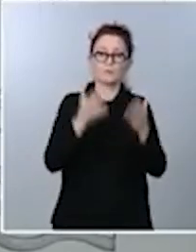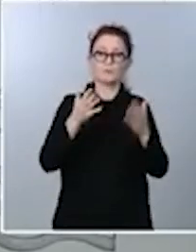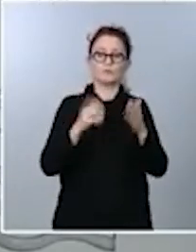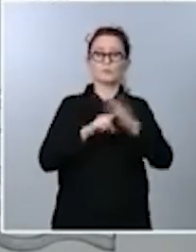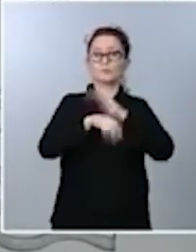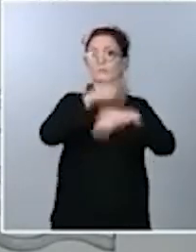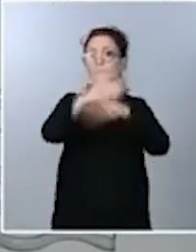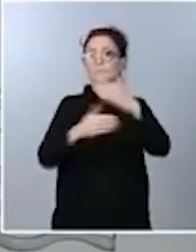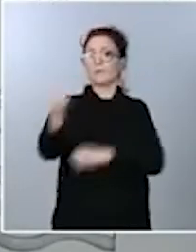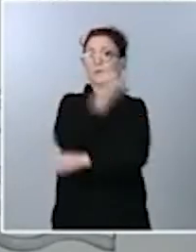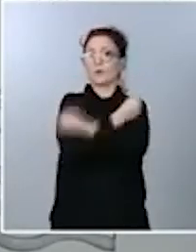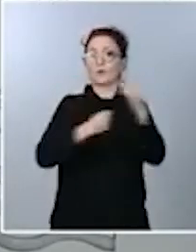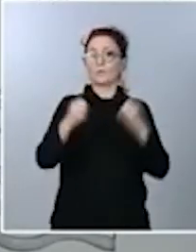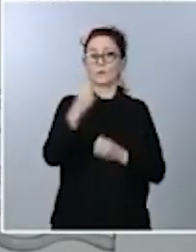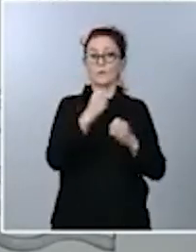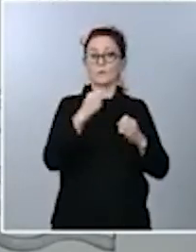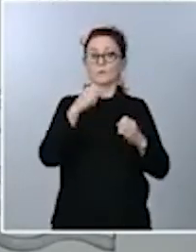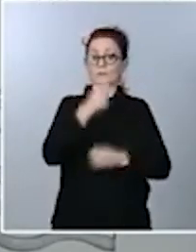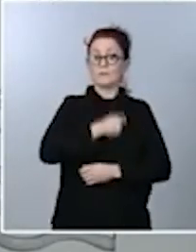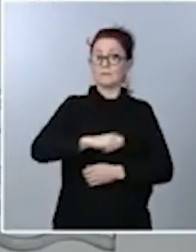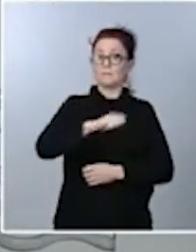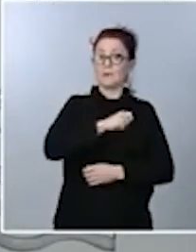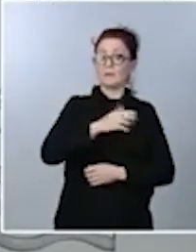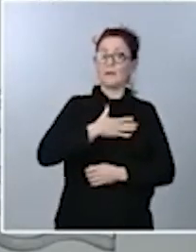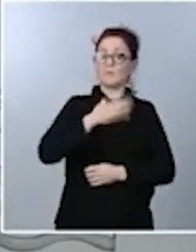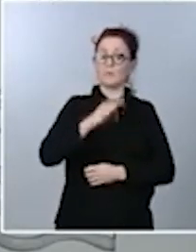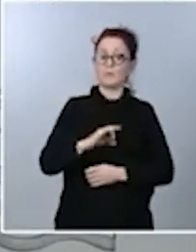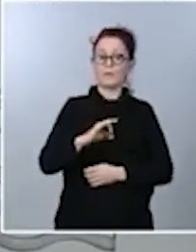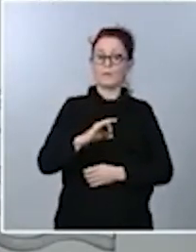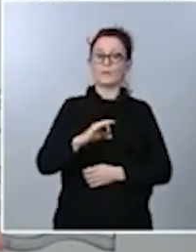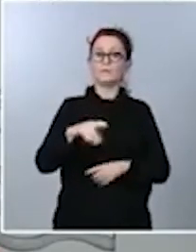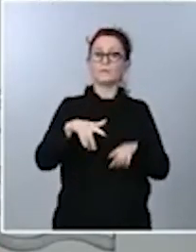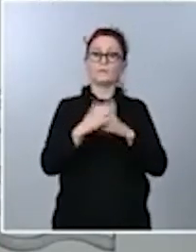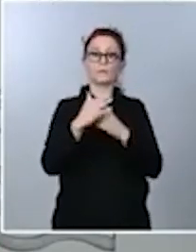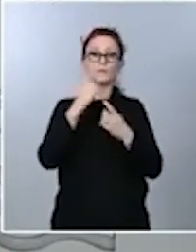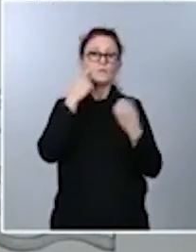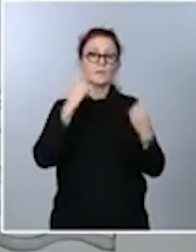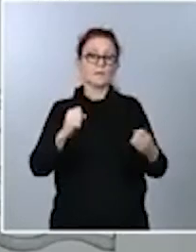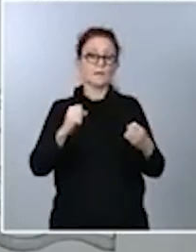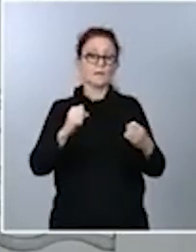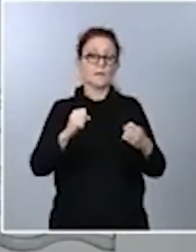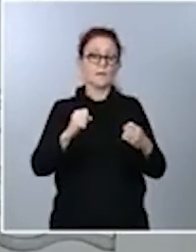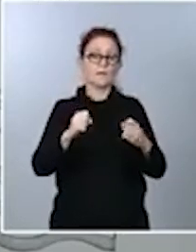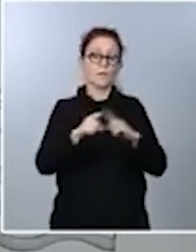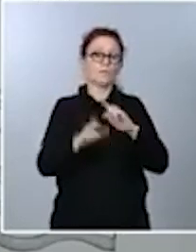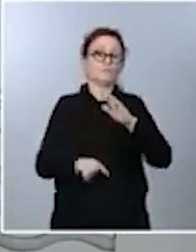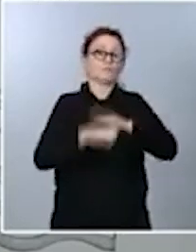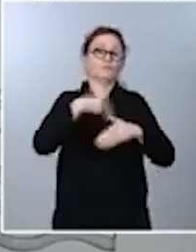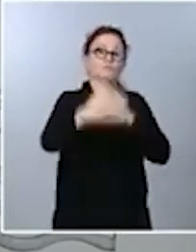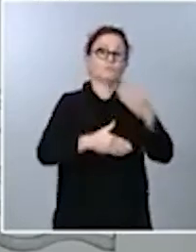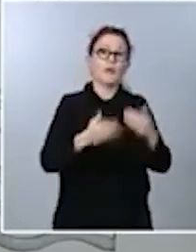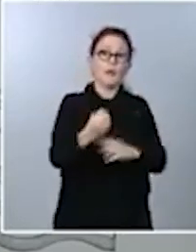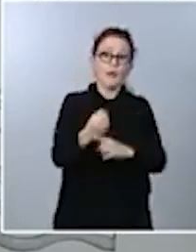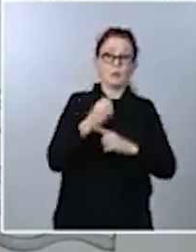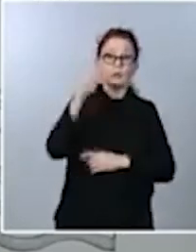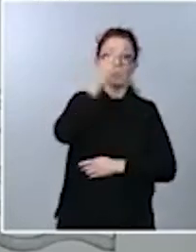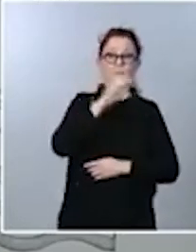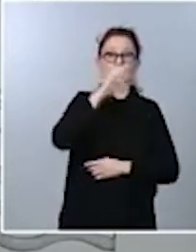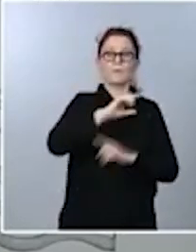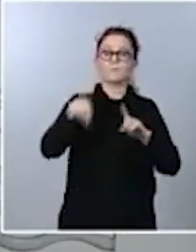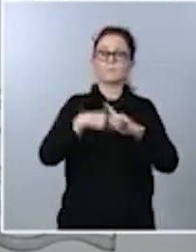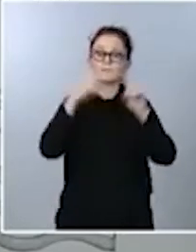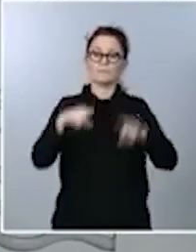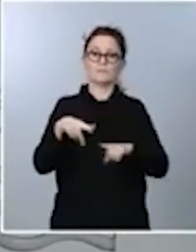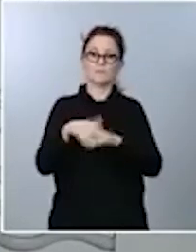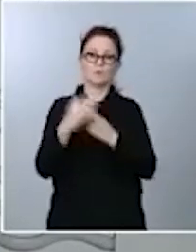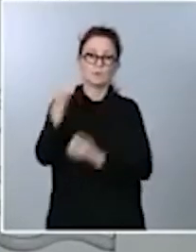nuestro país cuanto antes pueda salir de la situación sanitaria, con la ayuda de la ciencia y de la situación económica, con la preservación